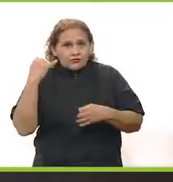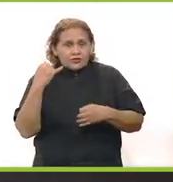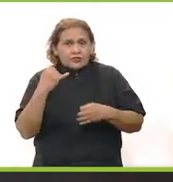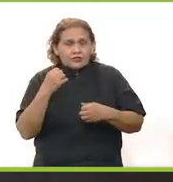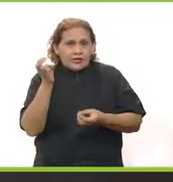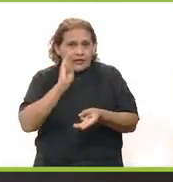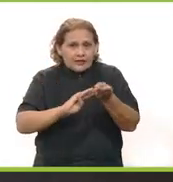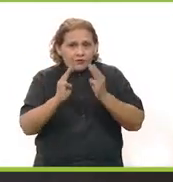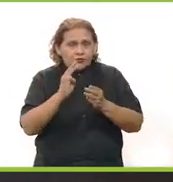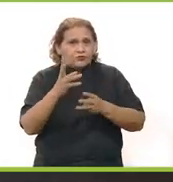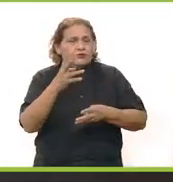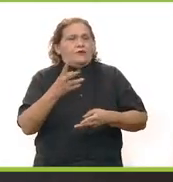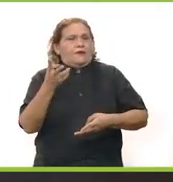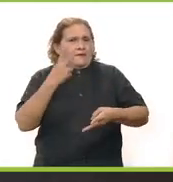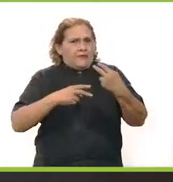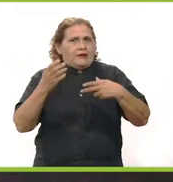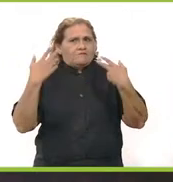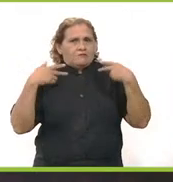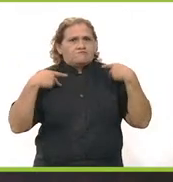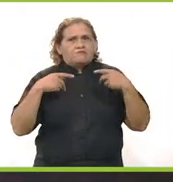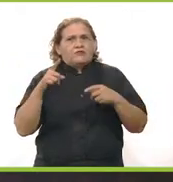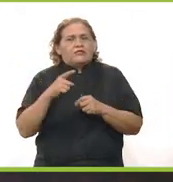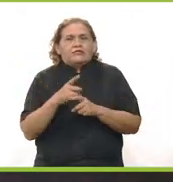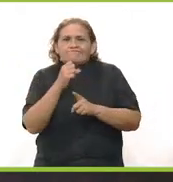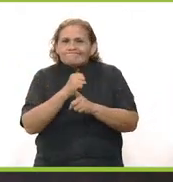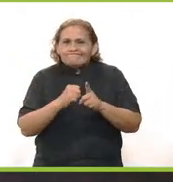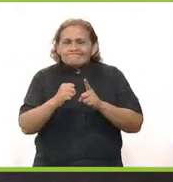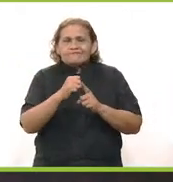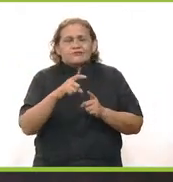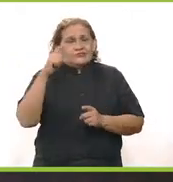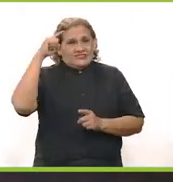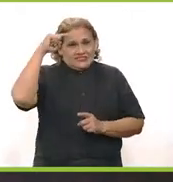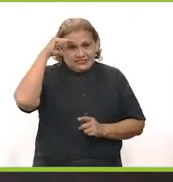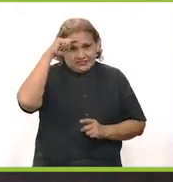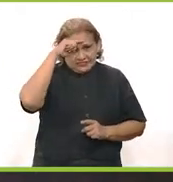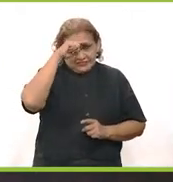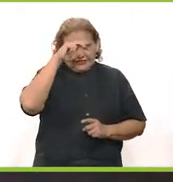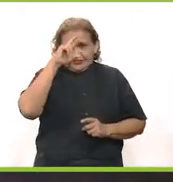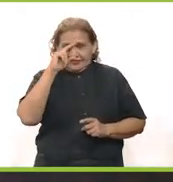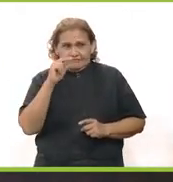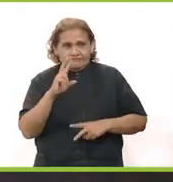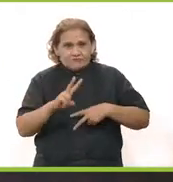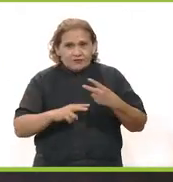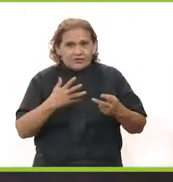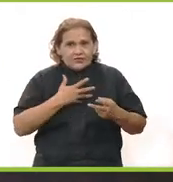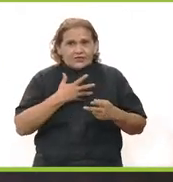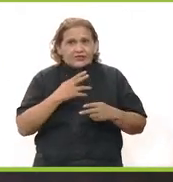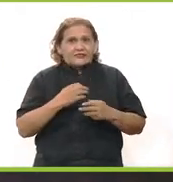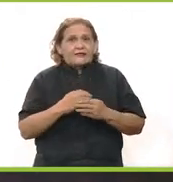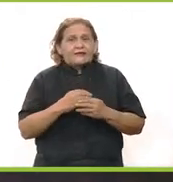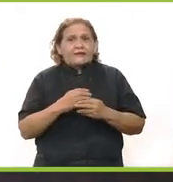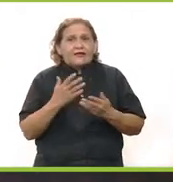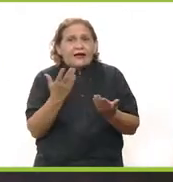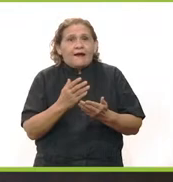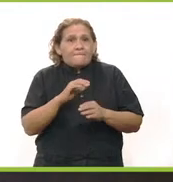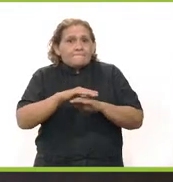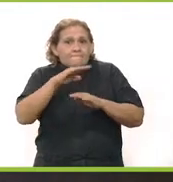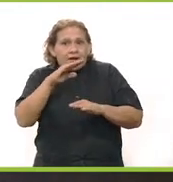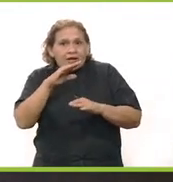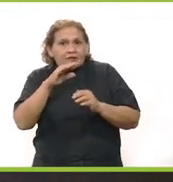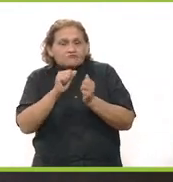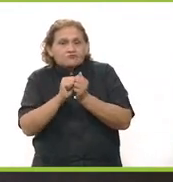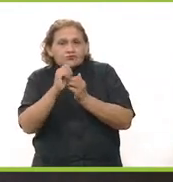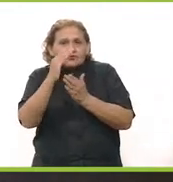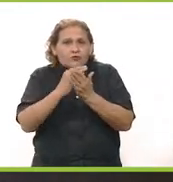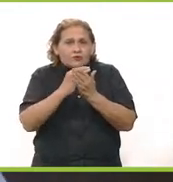Yucatán en México y en el mundo para que vengan nuevas inversiones. Entonces, pues sí, una situación muy complicada que ahora vamos a tener que hacer más con menos,